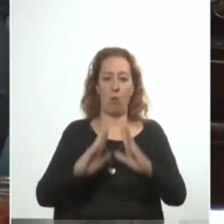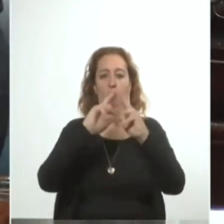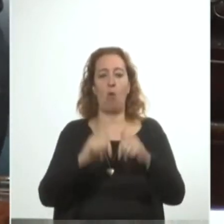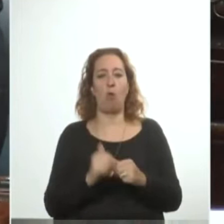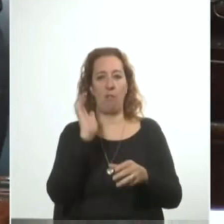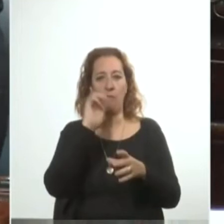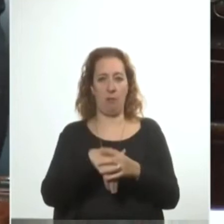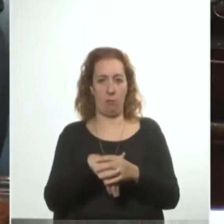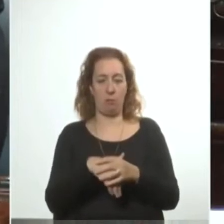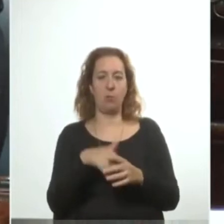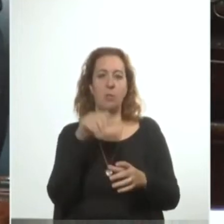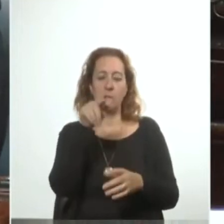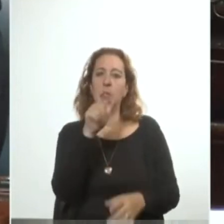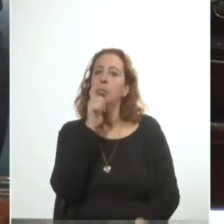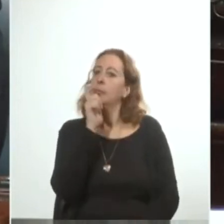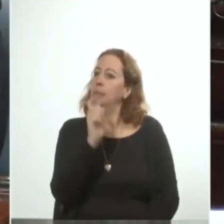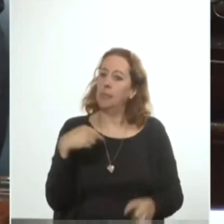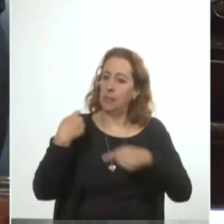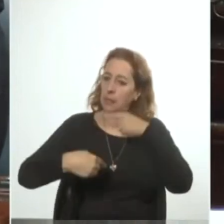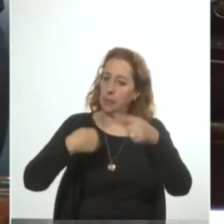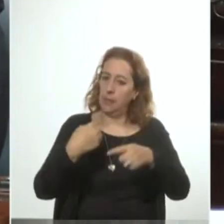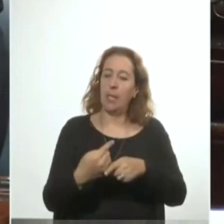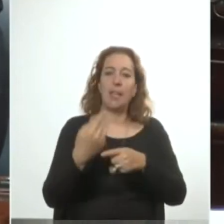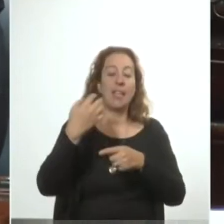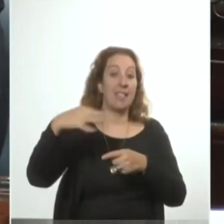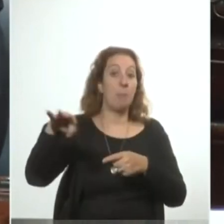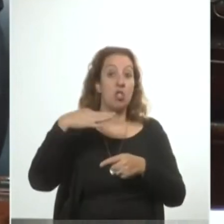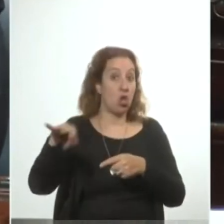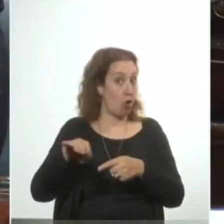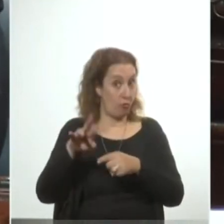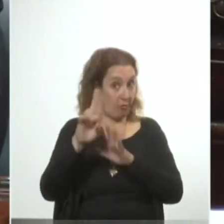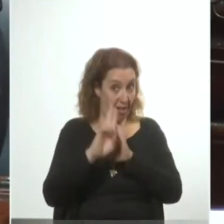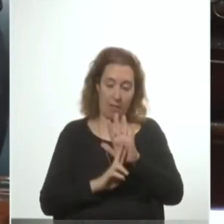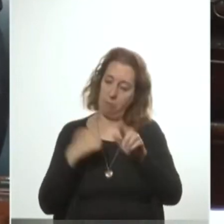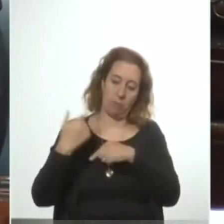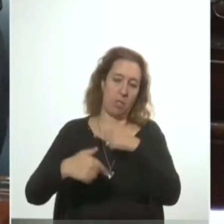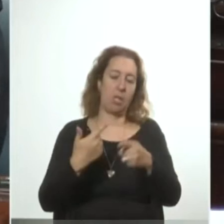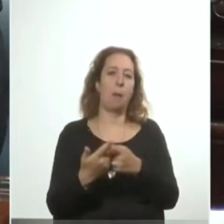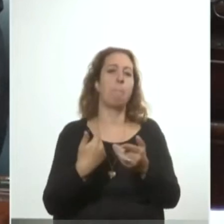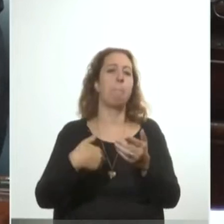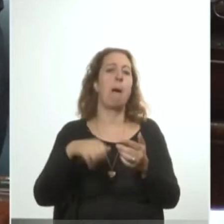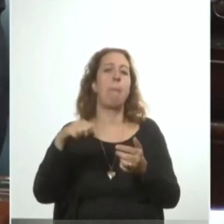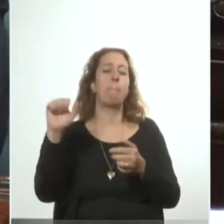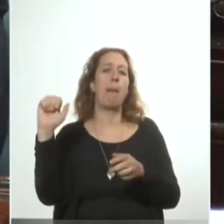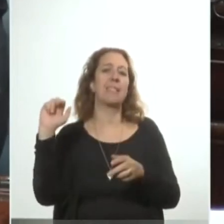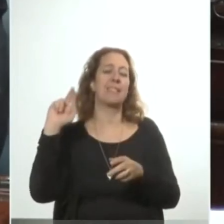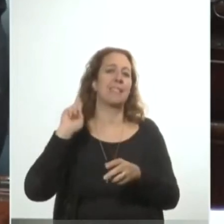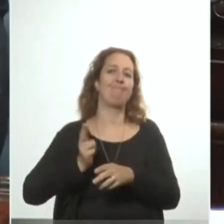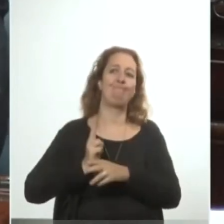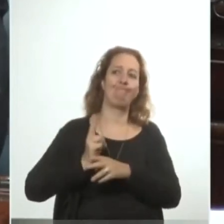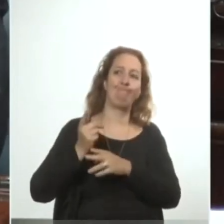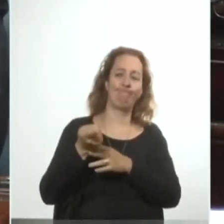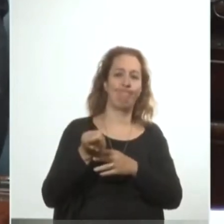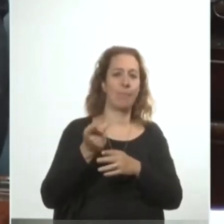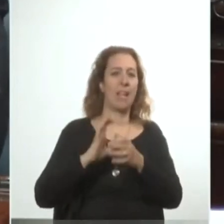lo que equivalía a perpetuar el régimen de excepción, incluso con mayores restricciones a las libertades, las